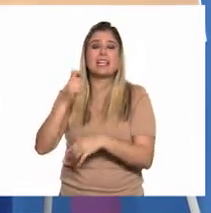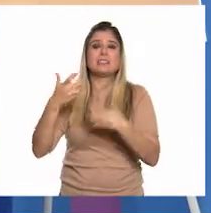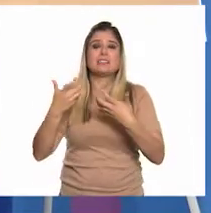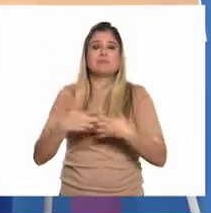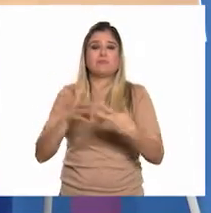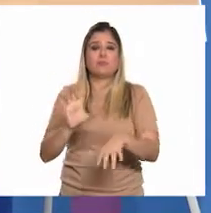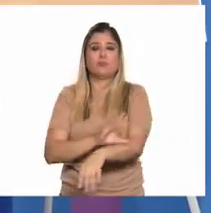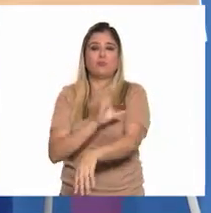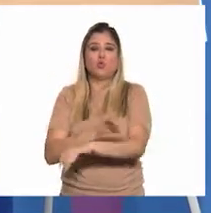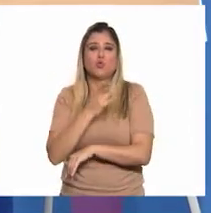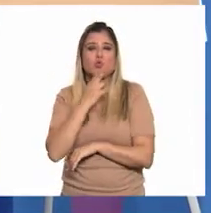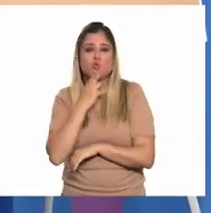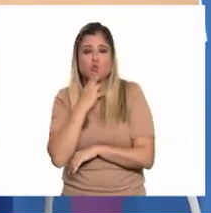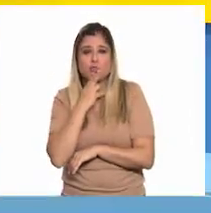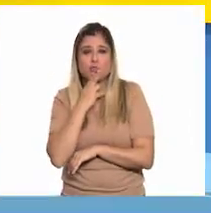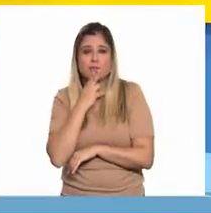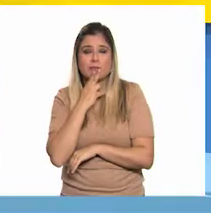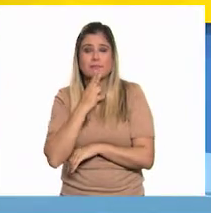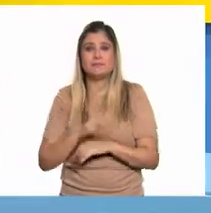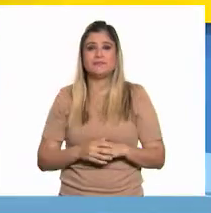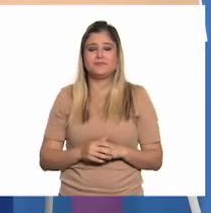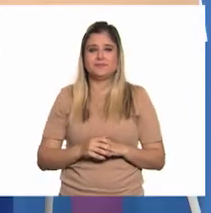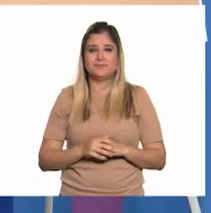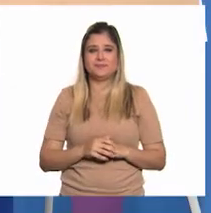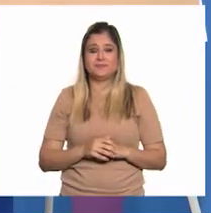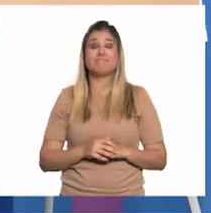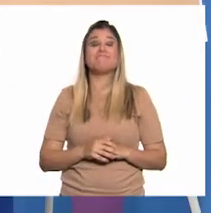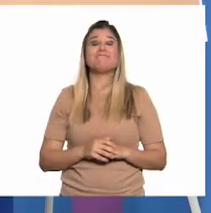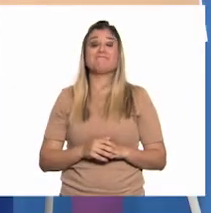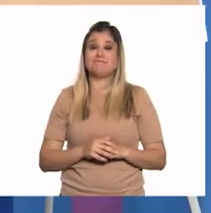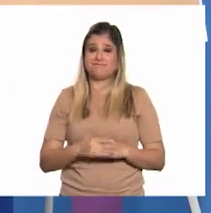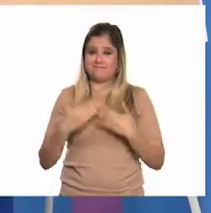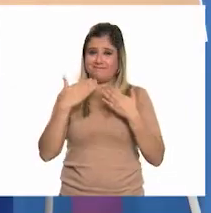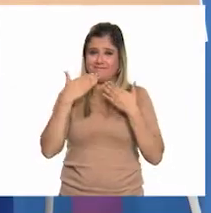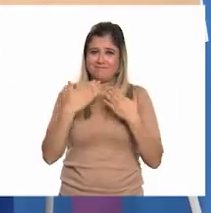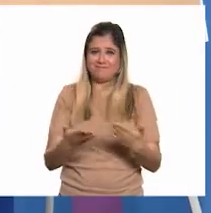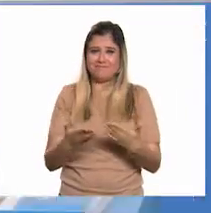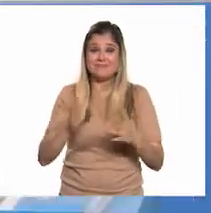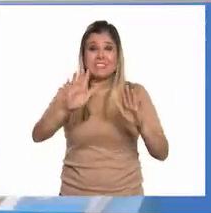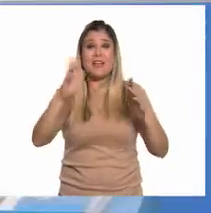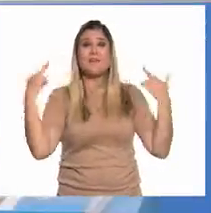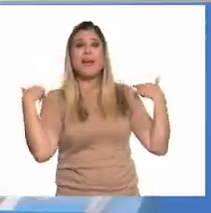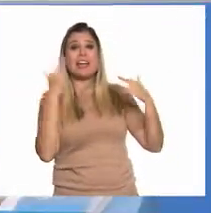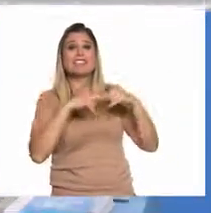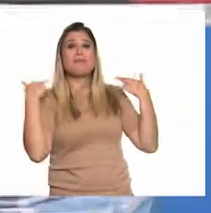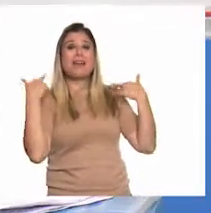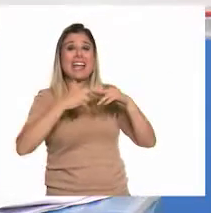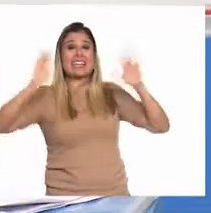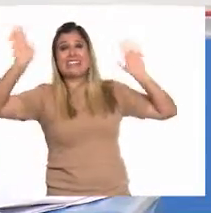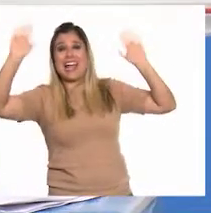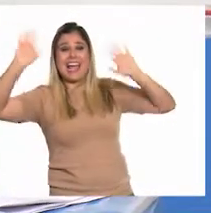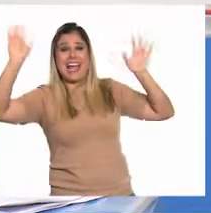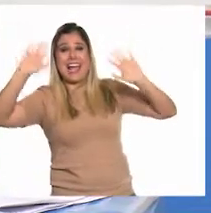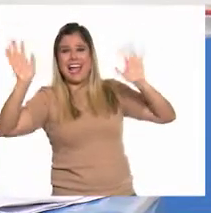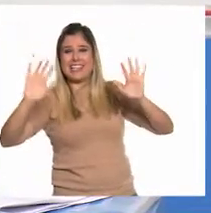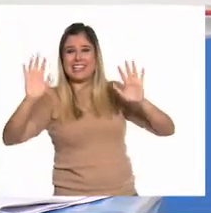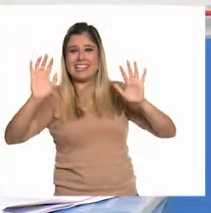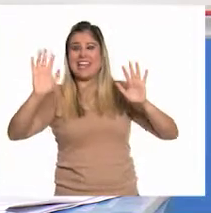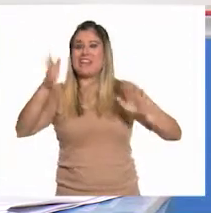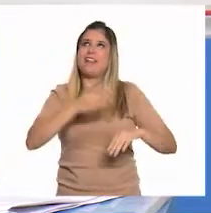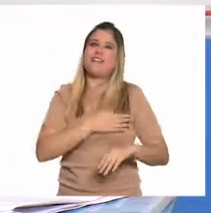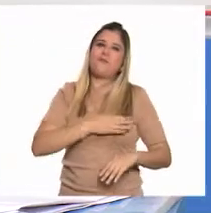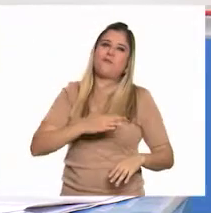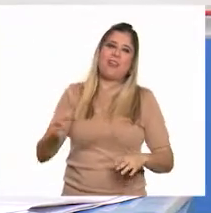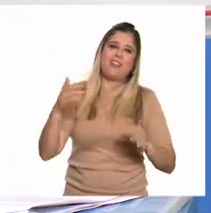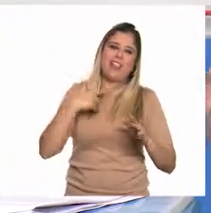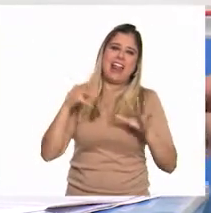energía. ¿Observan la relación? Sí. Muy bien. ¡Profesor! ¡Profesor! ¡Ah! ¡Ay, qué bueno